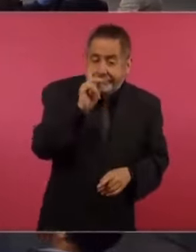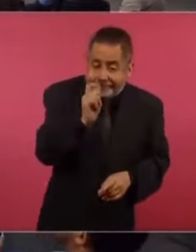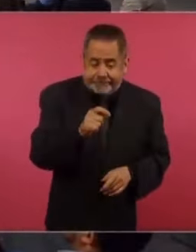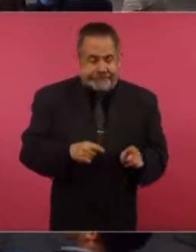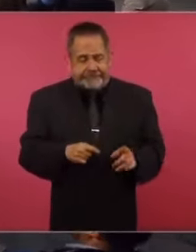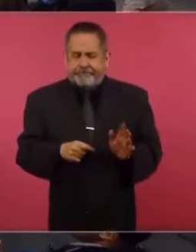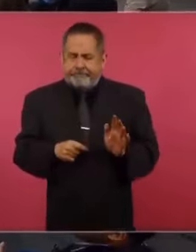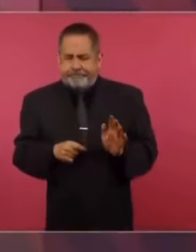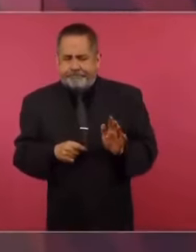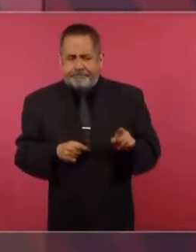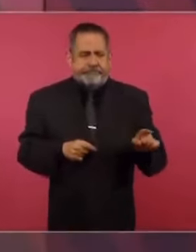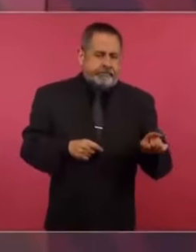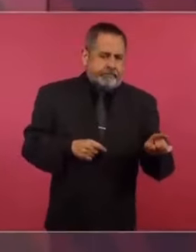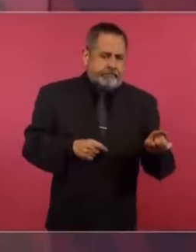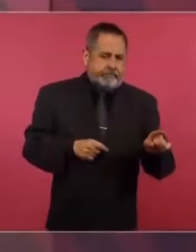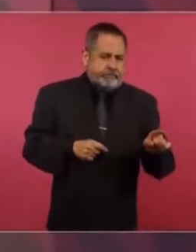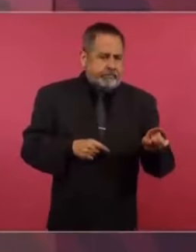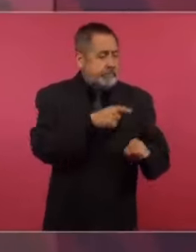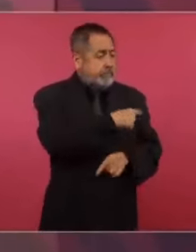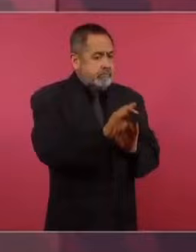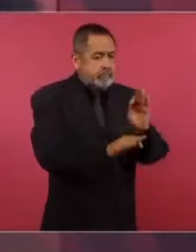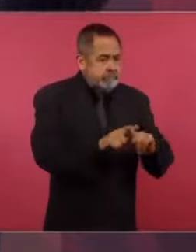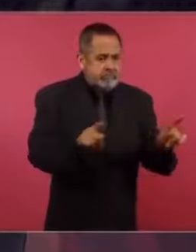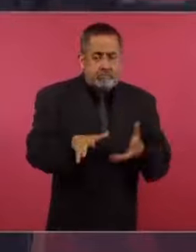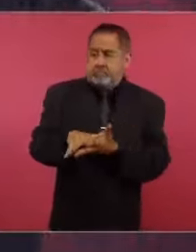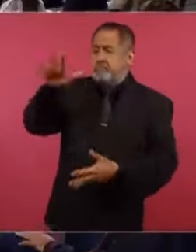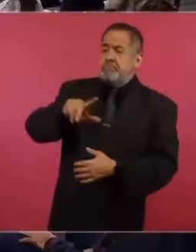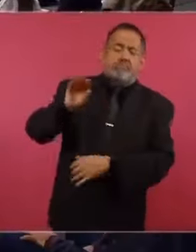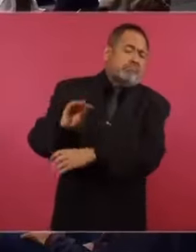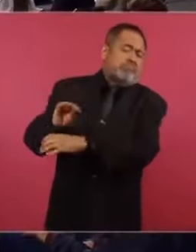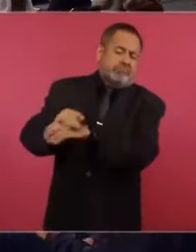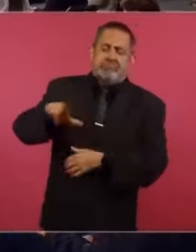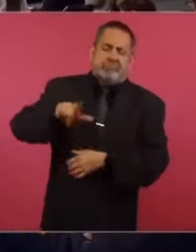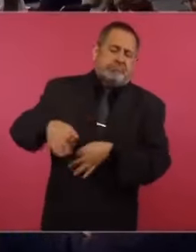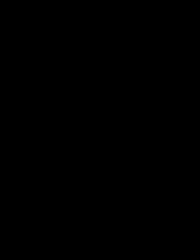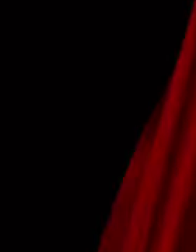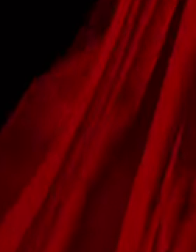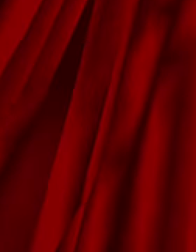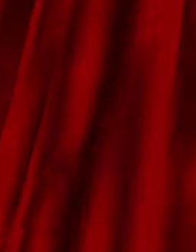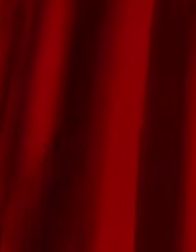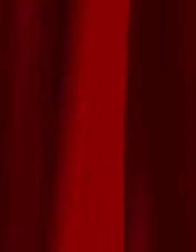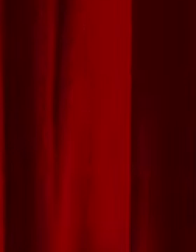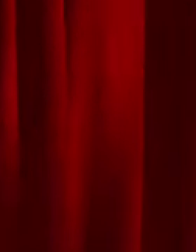que es un trato distinto al de la mayoría de los presos.